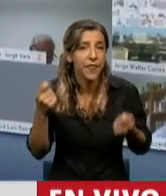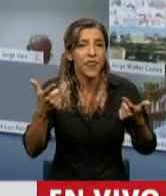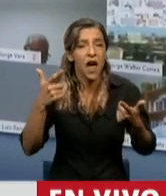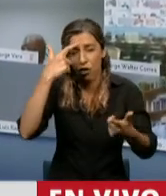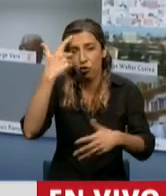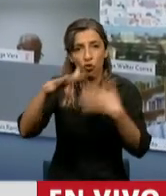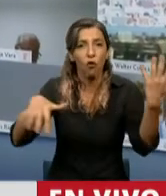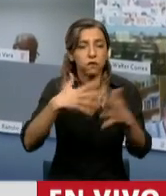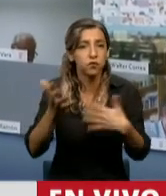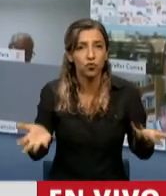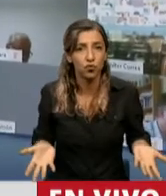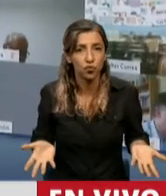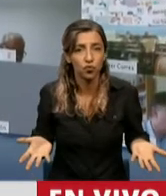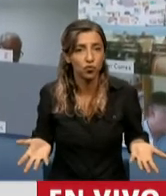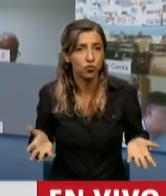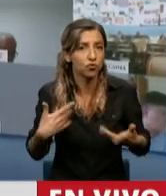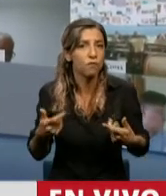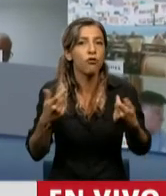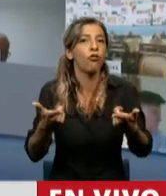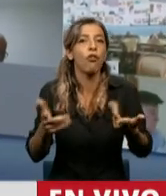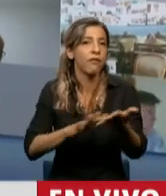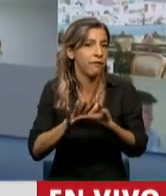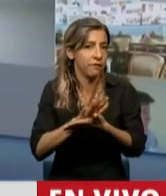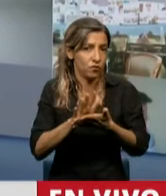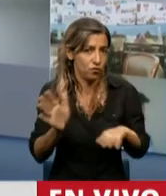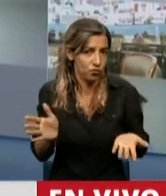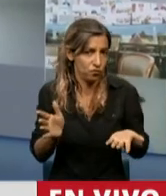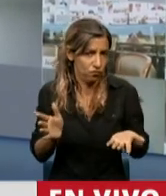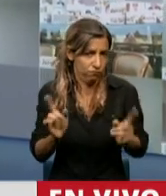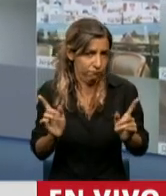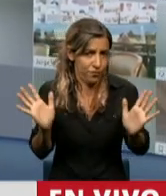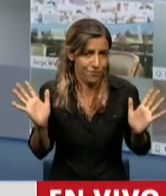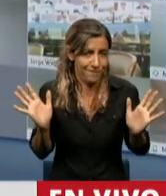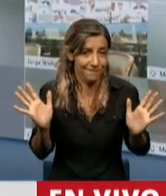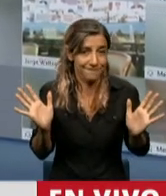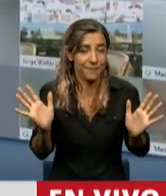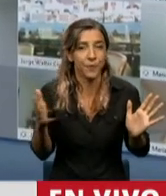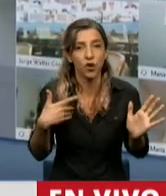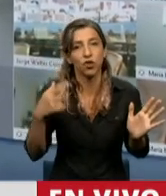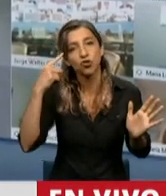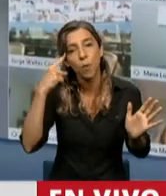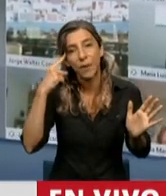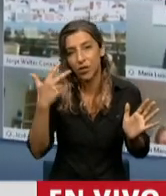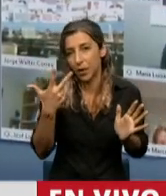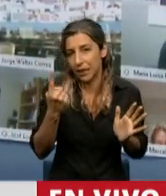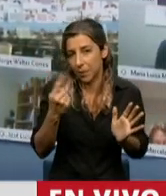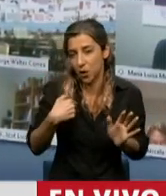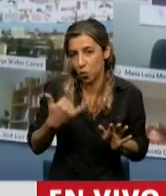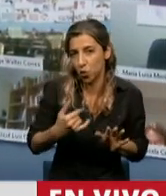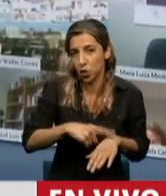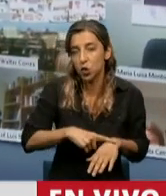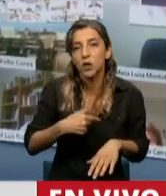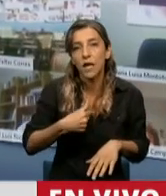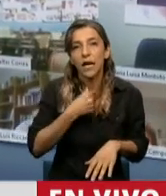generalizada, pero, sinceramente, no aporta las soluciones. Y ahora voy a tratar de hablar un poco de cuáles son, en los tres minutos, que me quedan esas